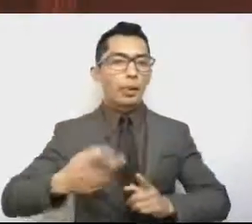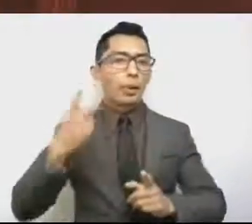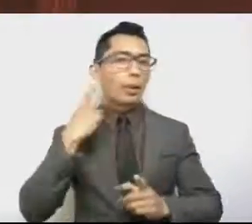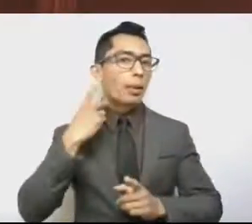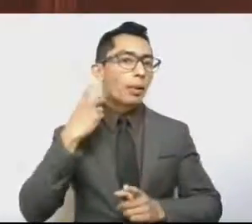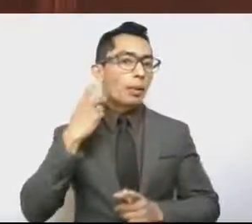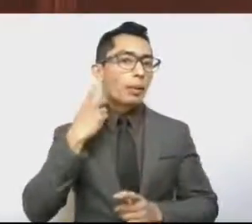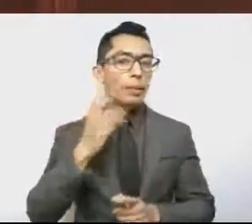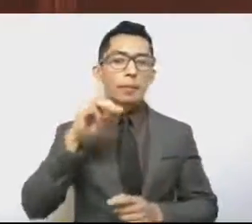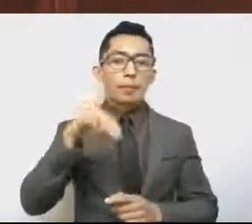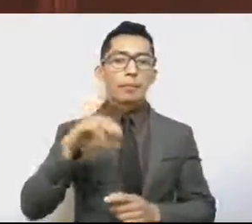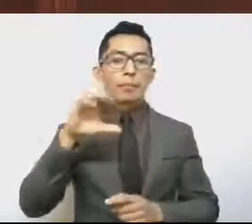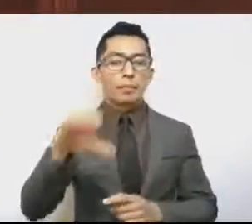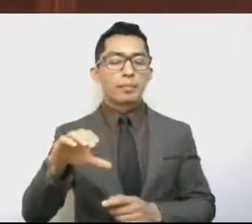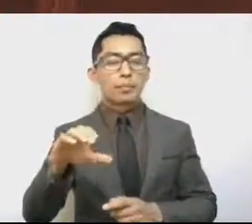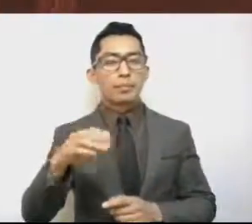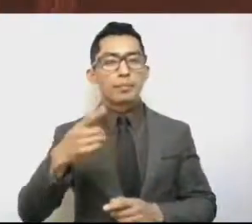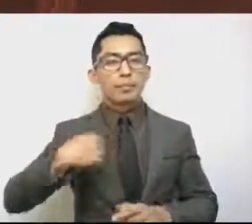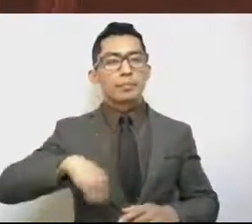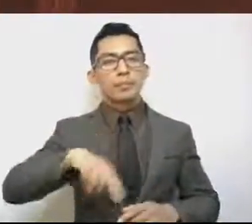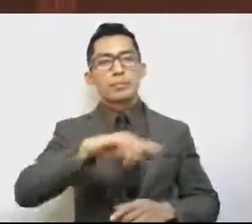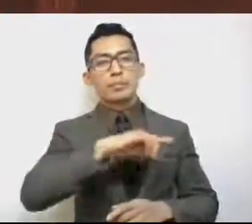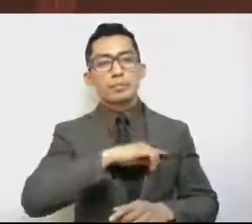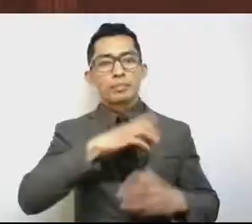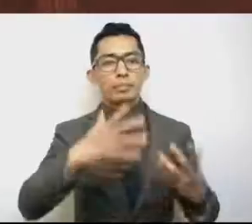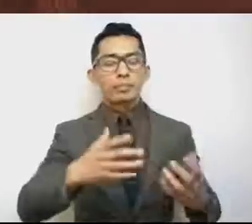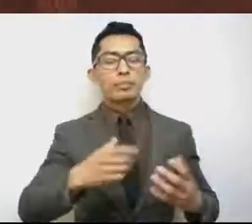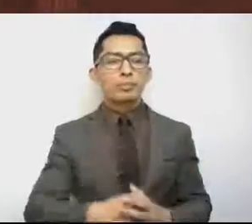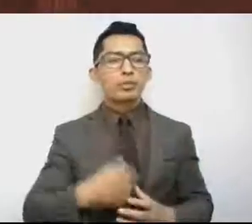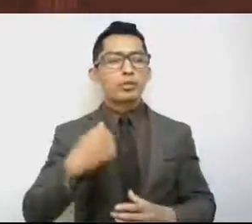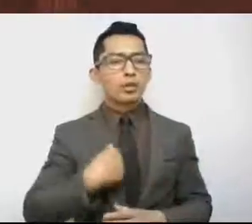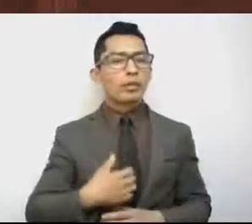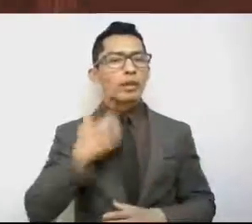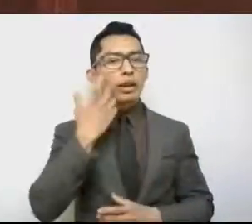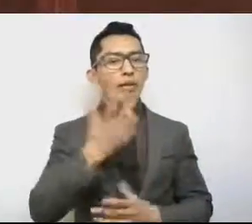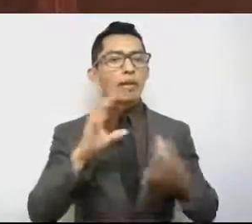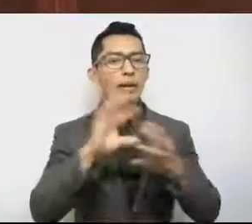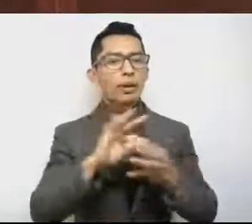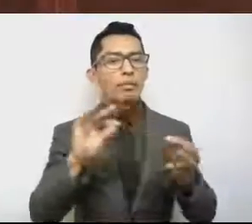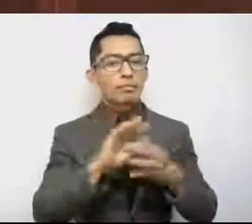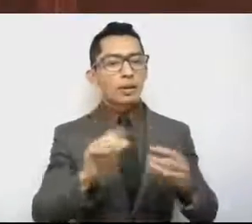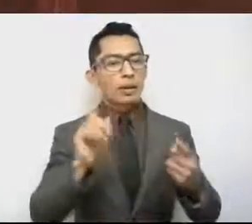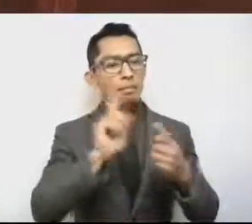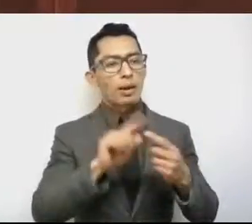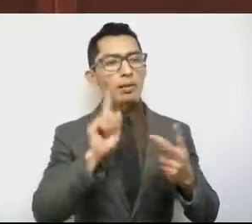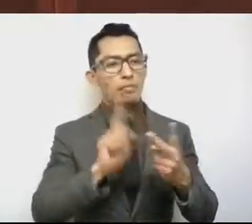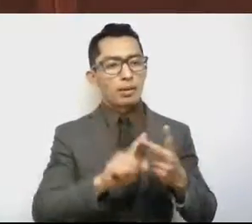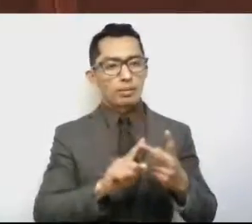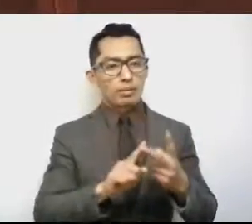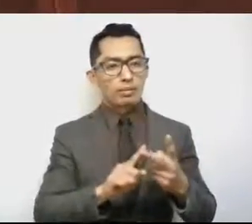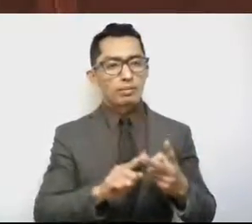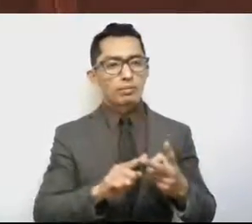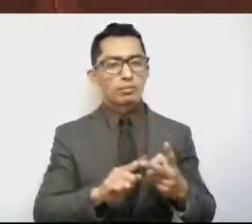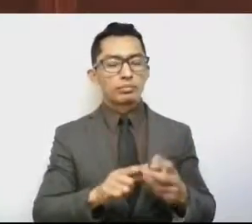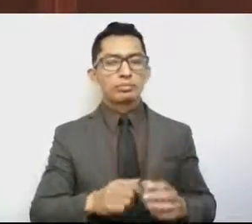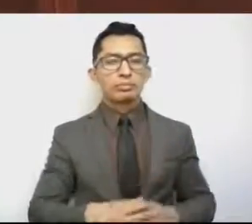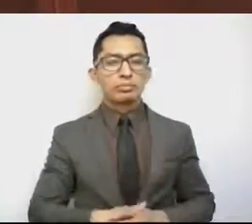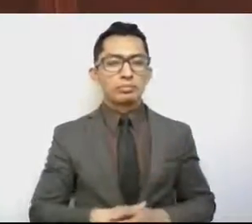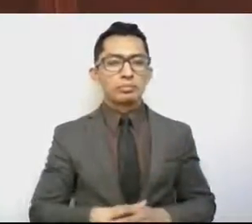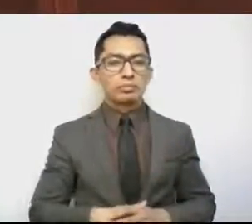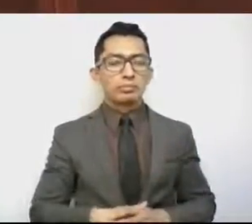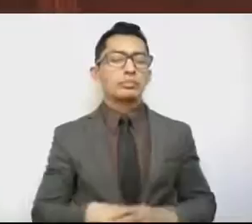Movimiento Ciudadano, yo solamente quiero abordar dos puntos que han sido